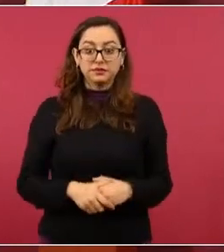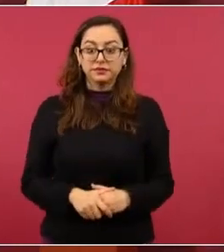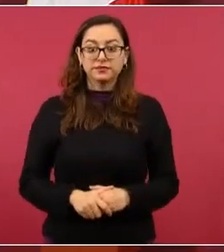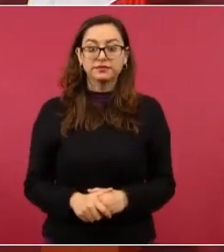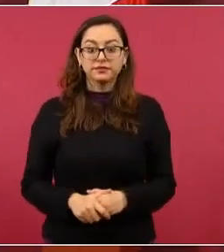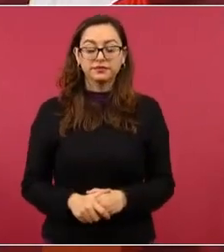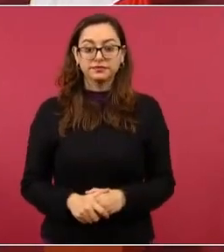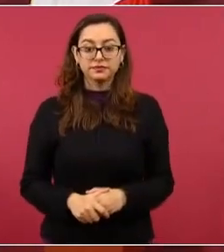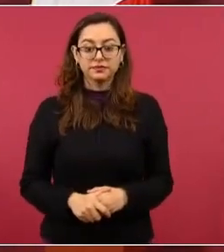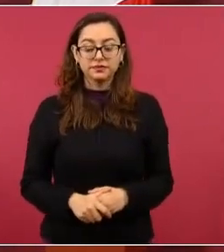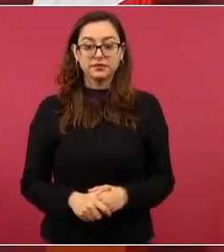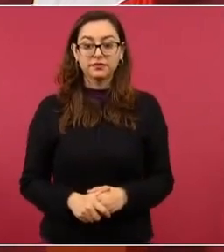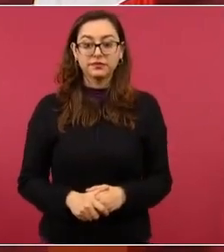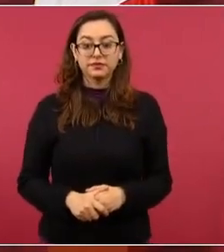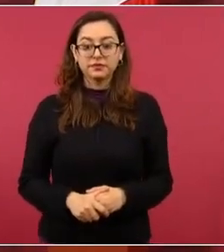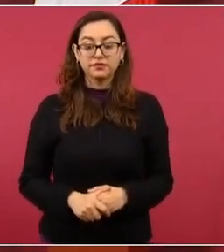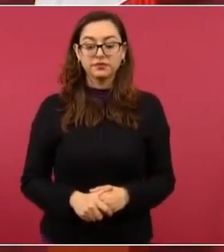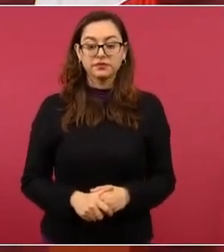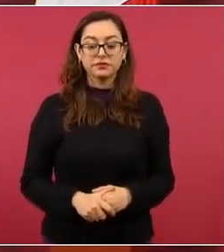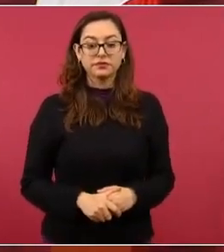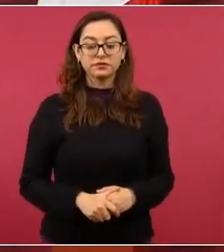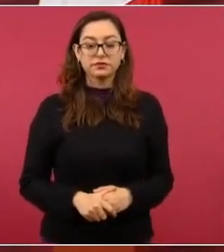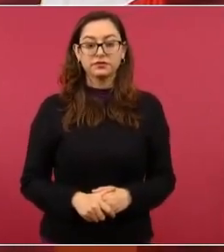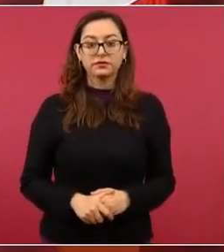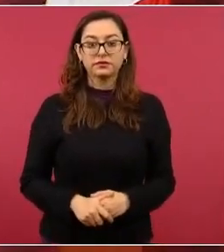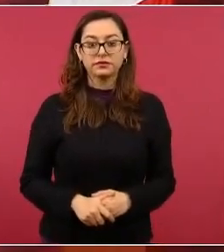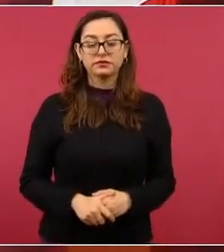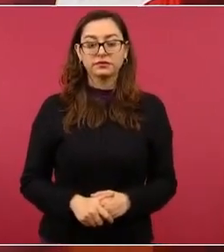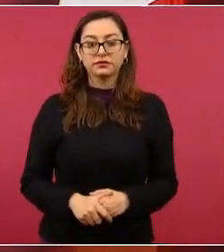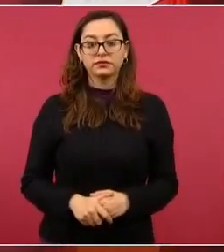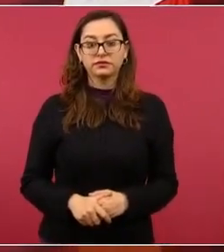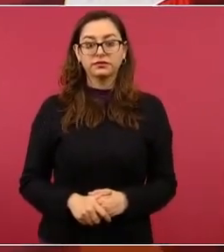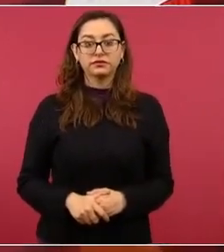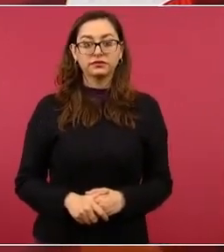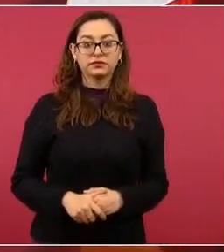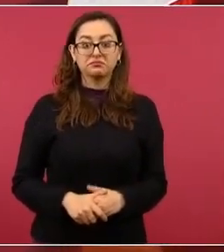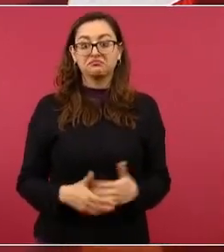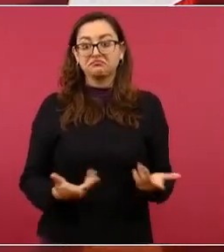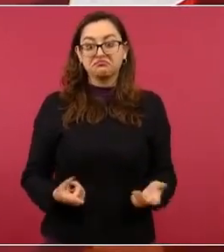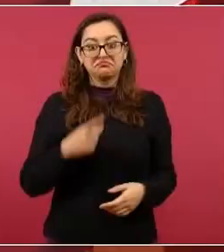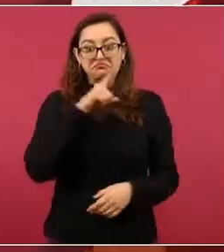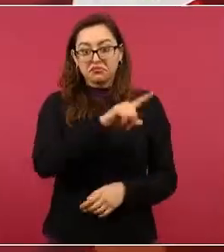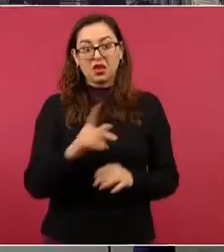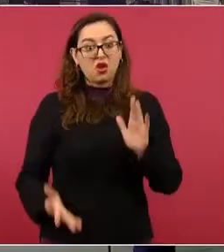No ha construido ni un metro de muro.